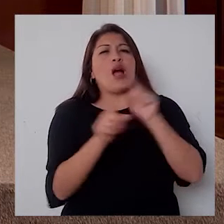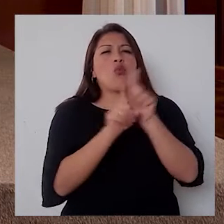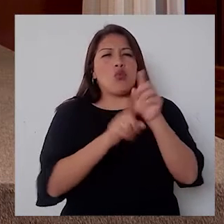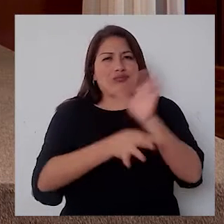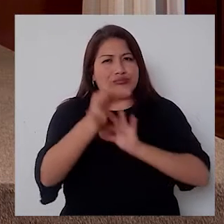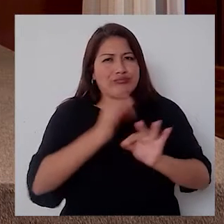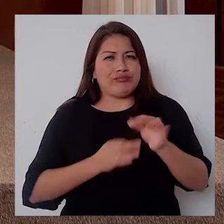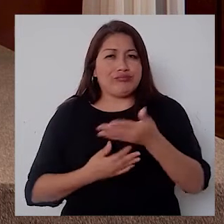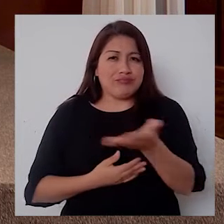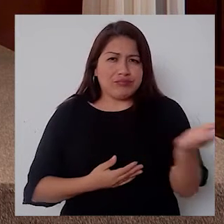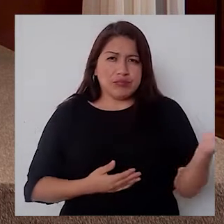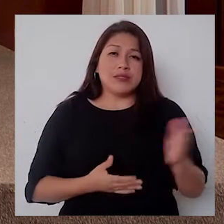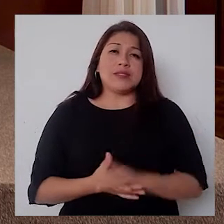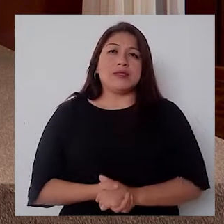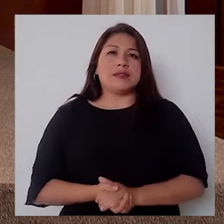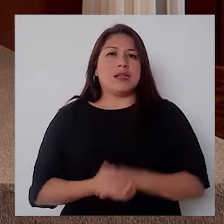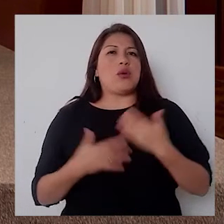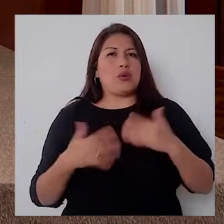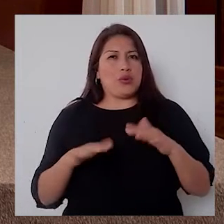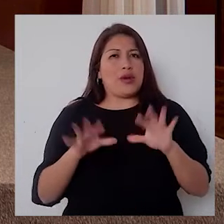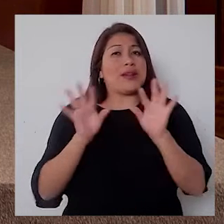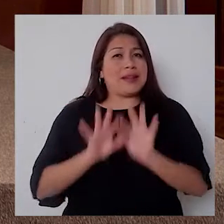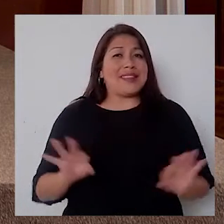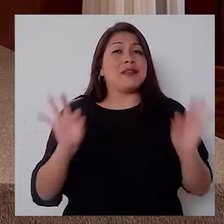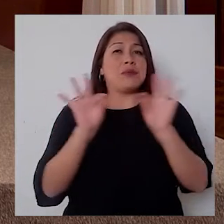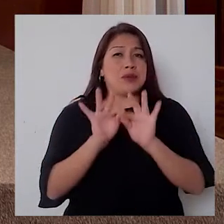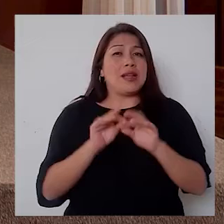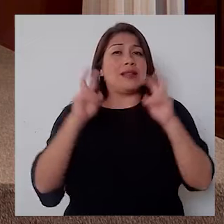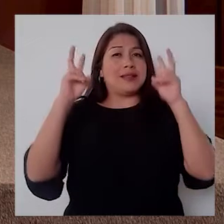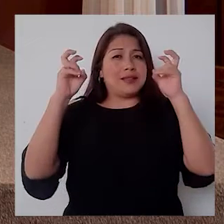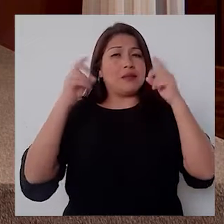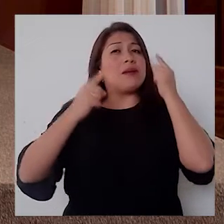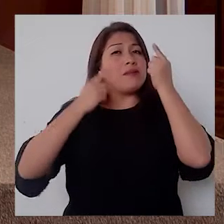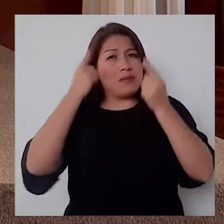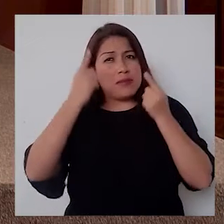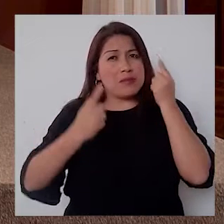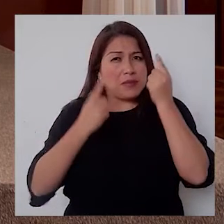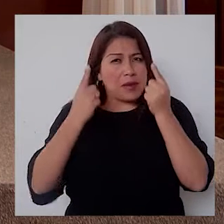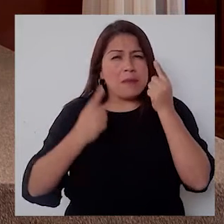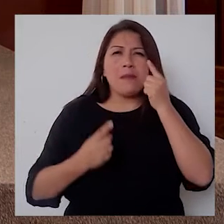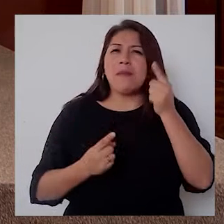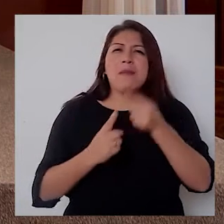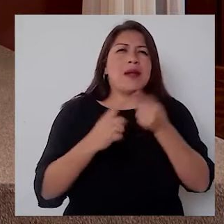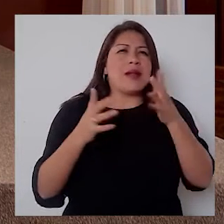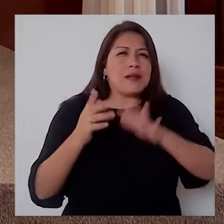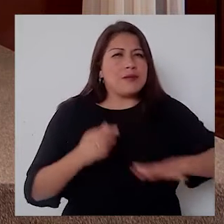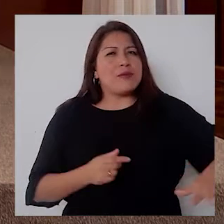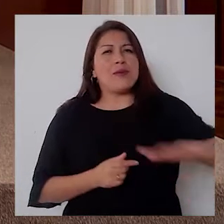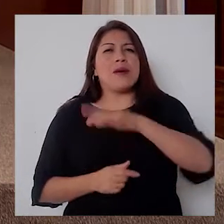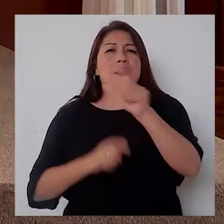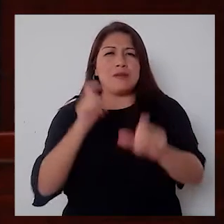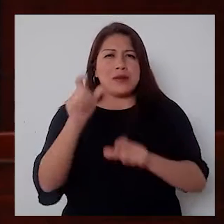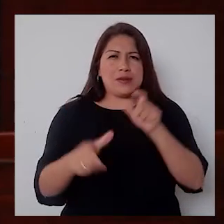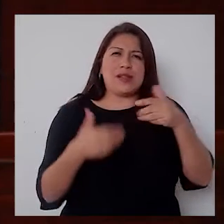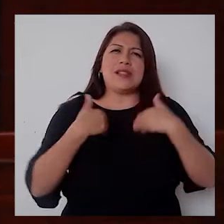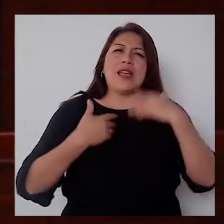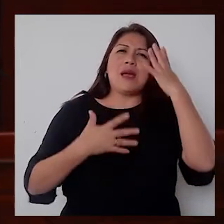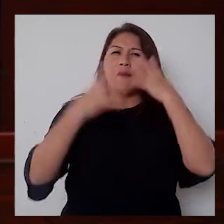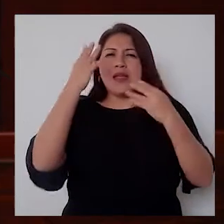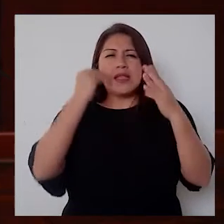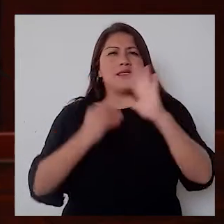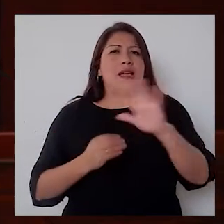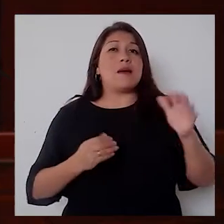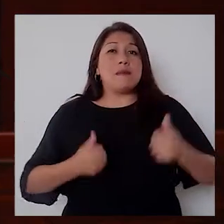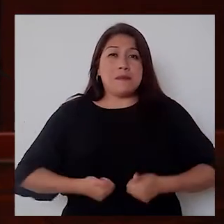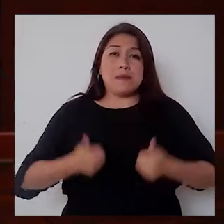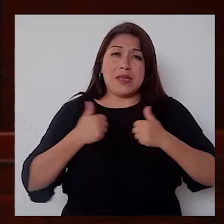vida. Es importante el tema de la reflexión, sobre todo para las personas que tienen, de alguna manera, una experiencia de vida como usted. Pero